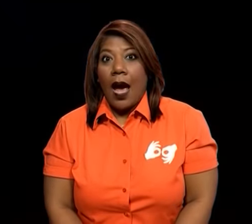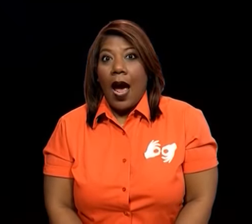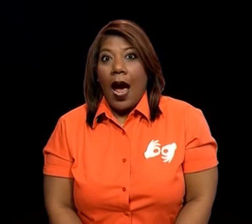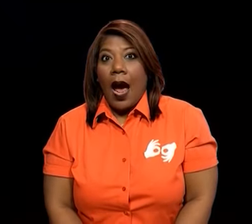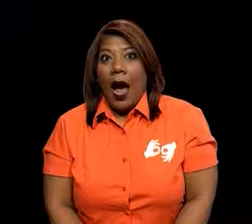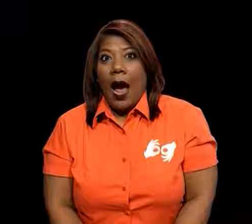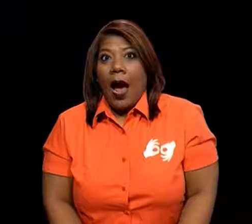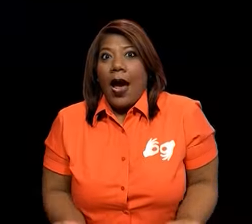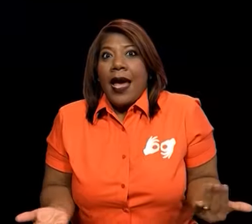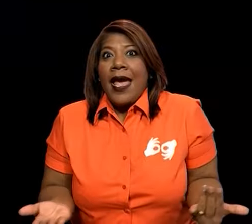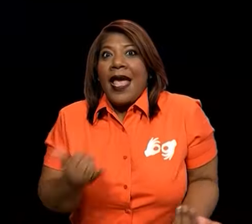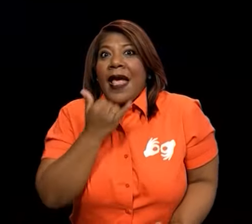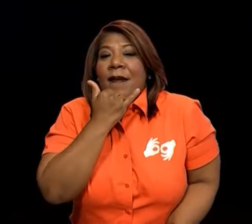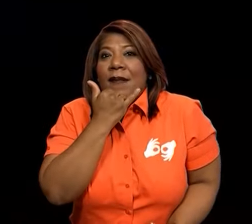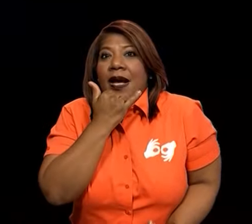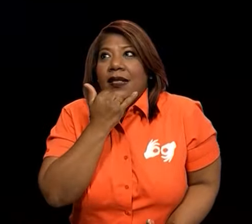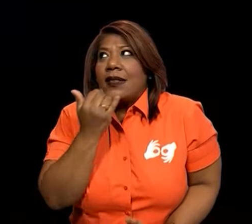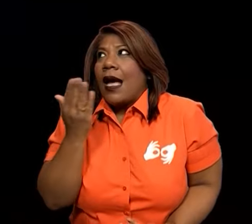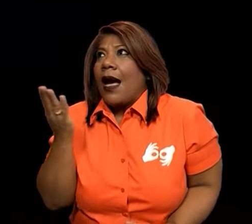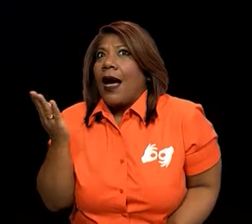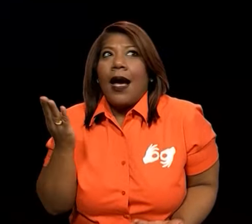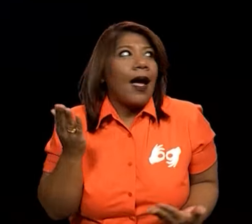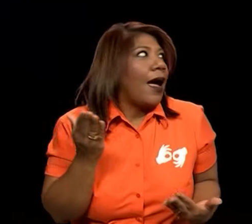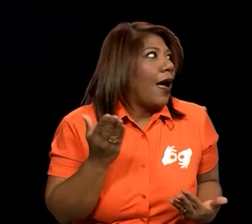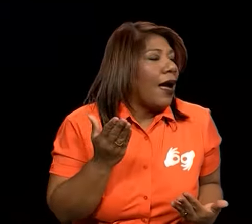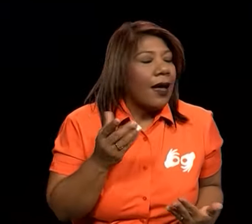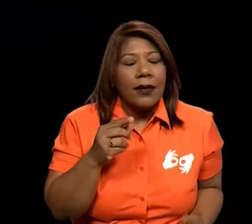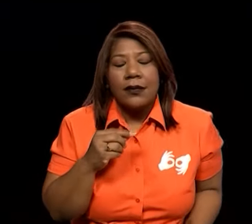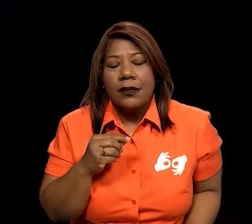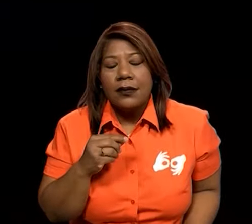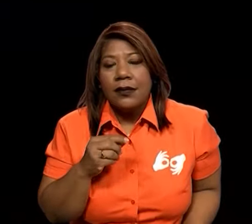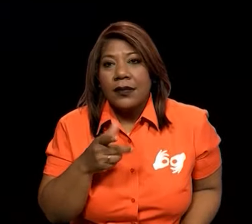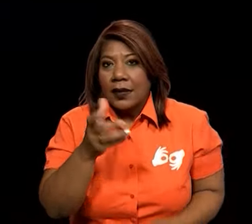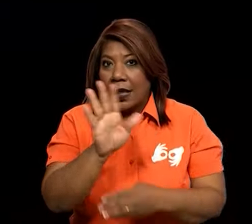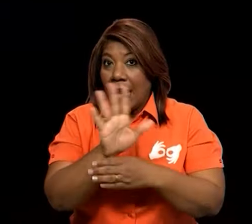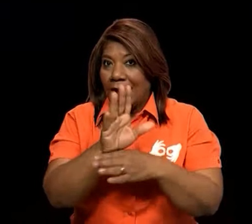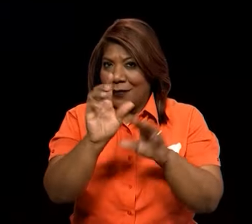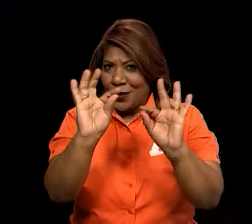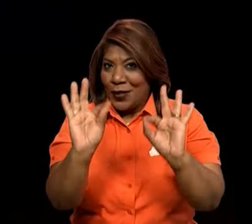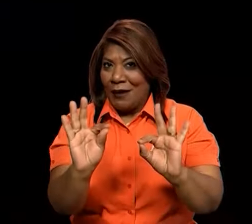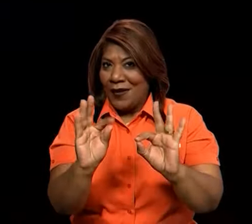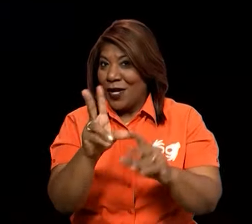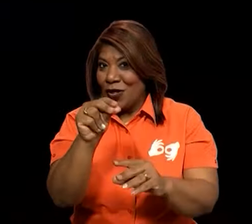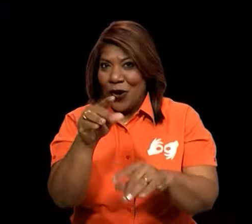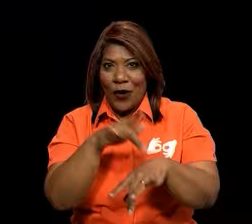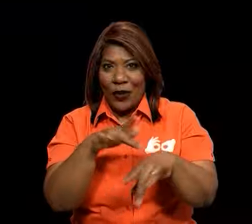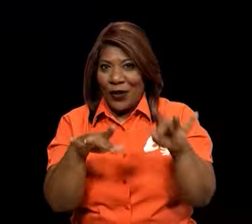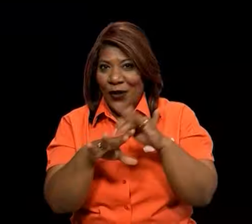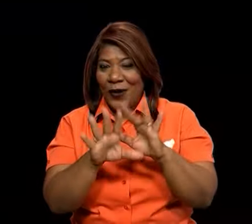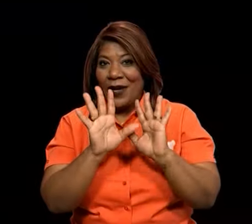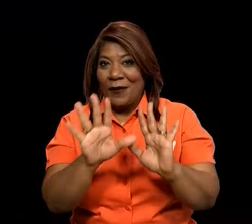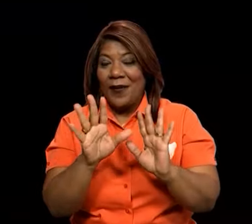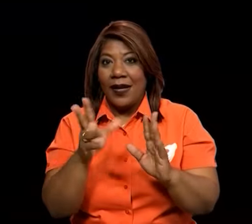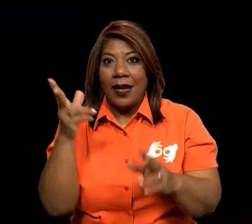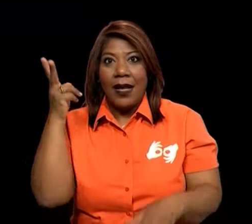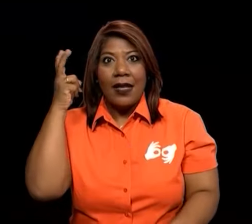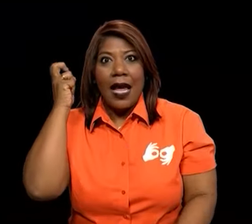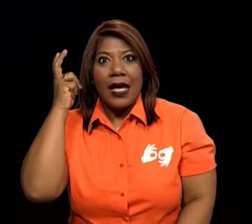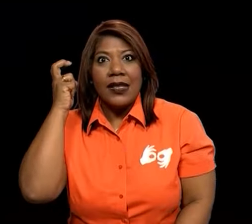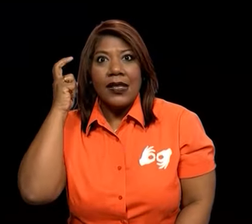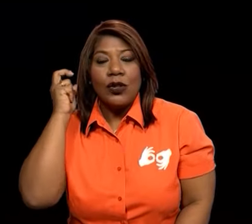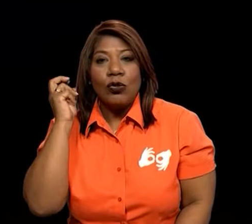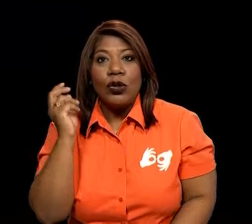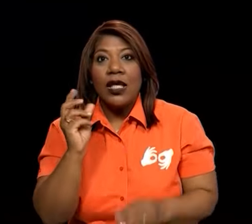Y automáticamente no se ha dañado tu televisor, ¿ok? Me estás escuchando simplemente.